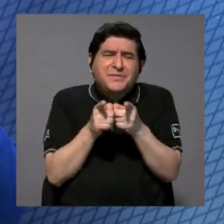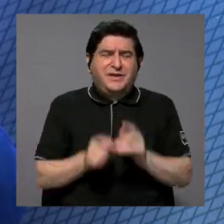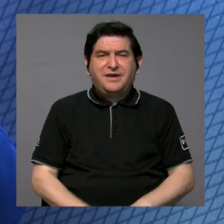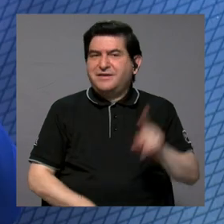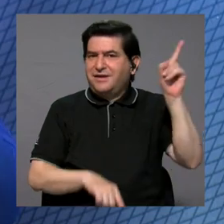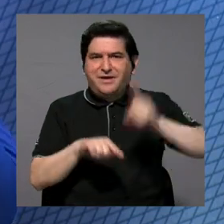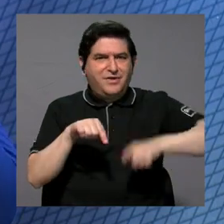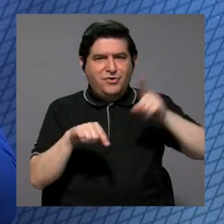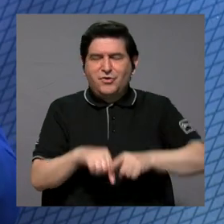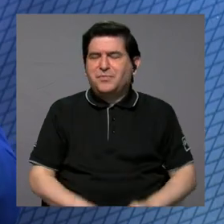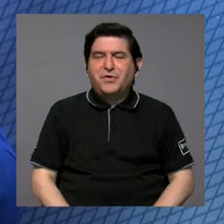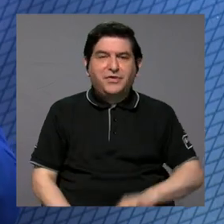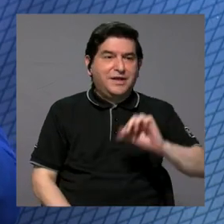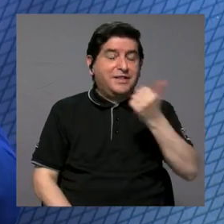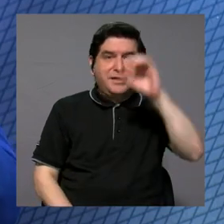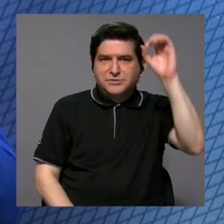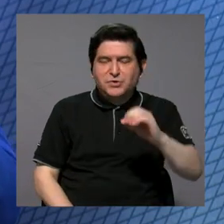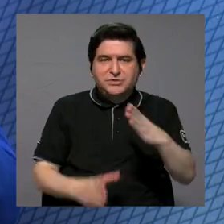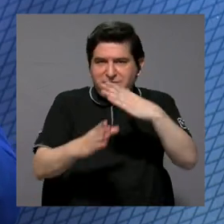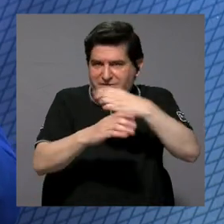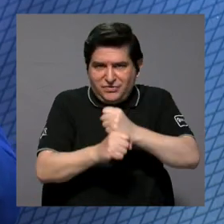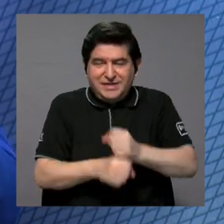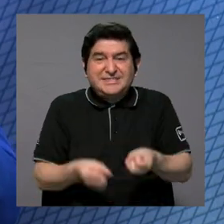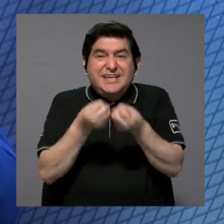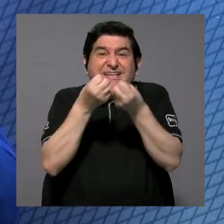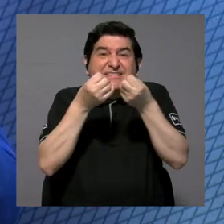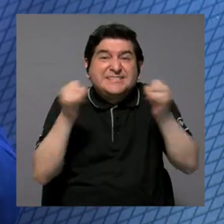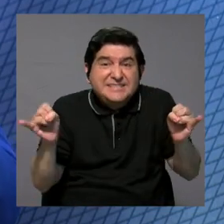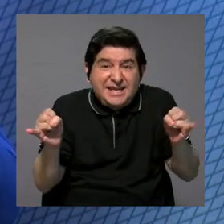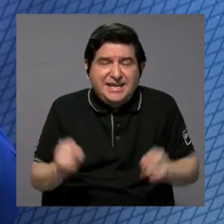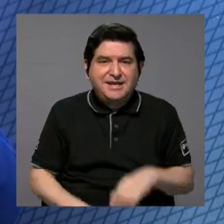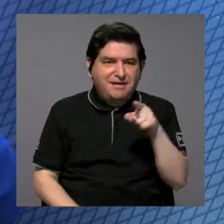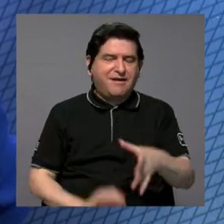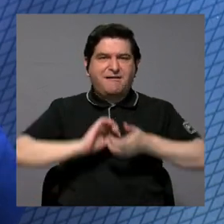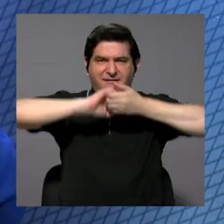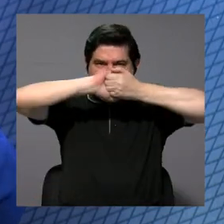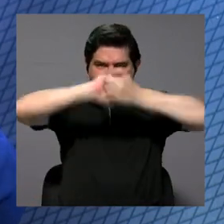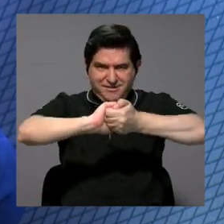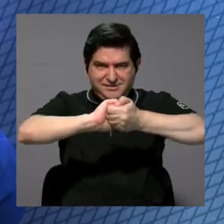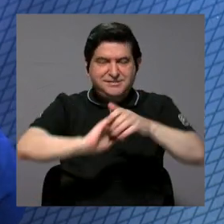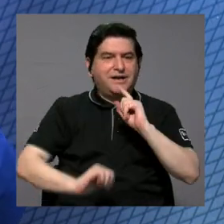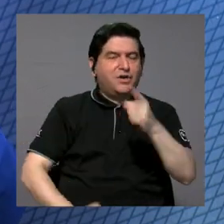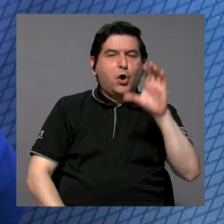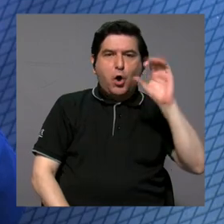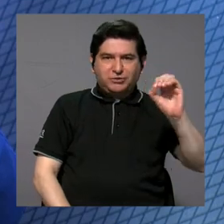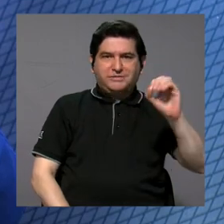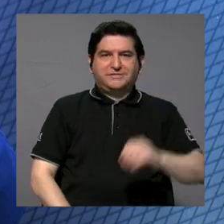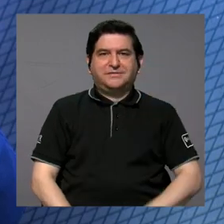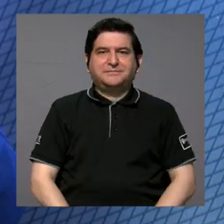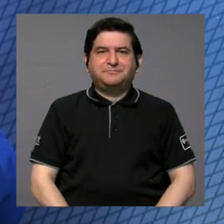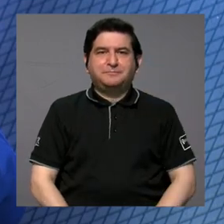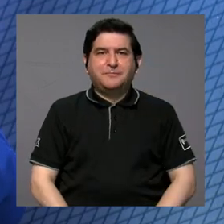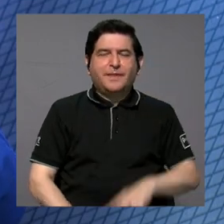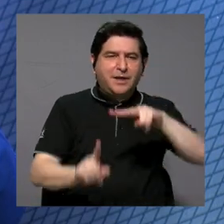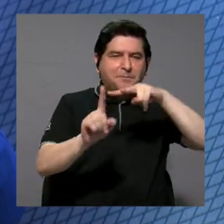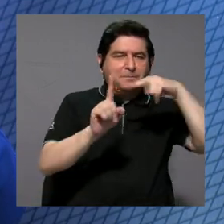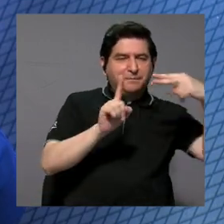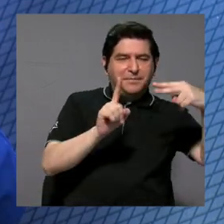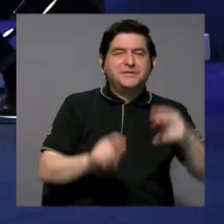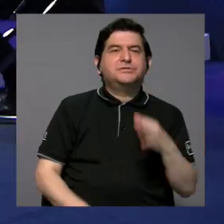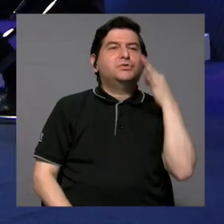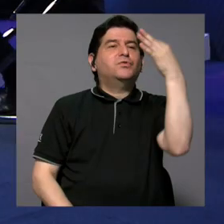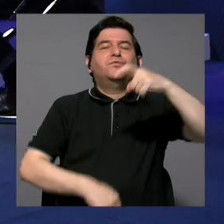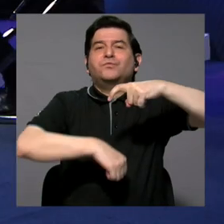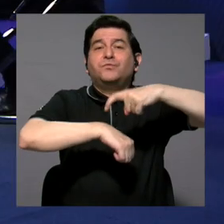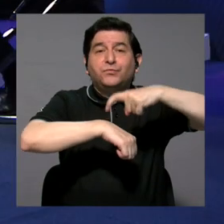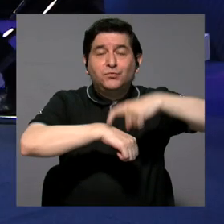podríamos hacer ni la décima parte de lo que hacemos, ¿verdad?, si no tuviéramos esas alianzas, como decía Óscar, ¿verdad?, visionarias de